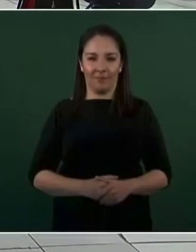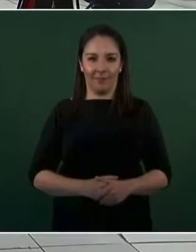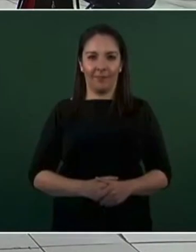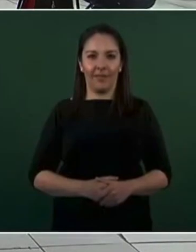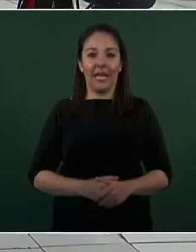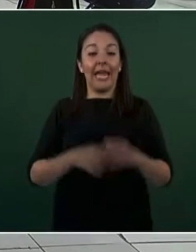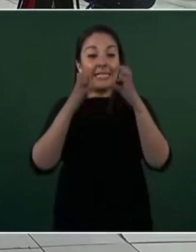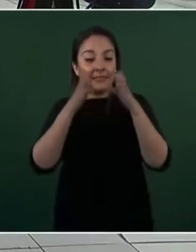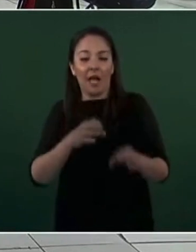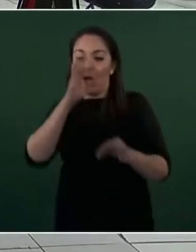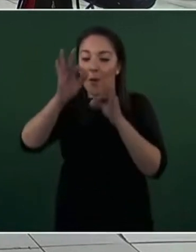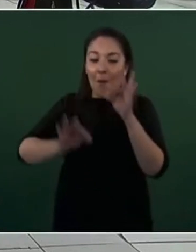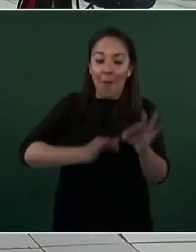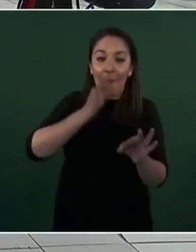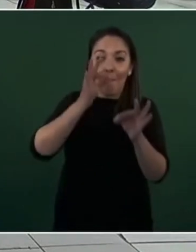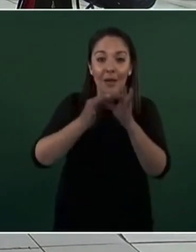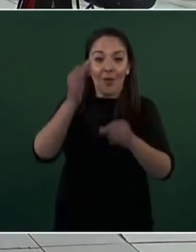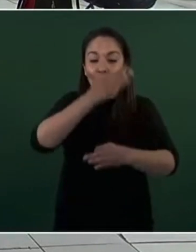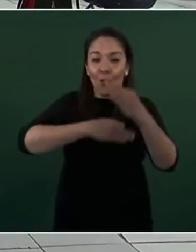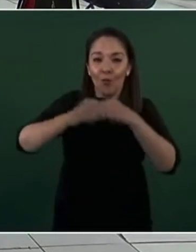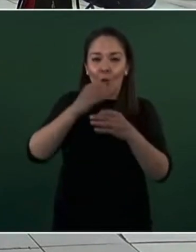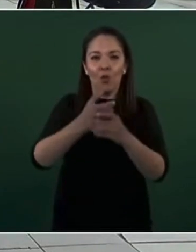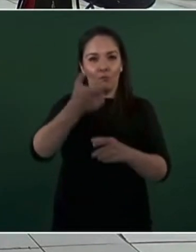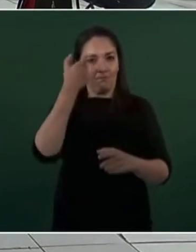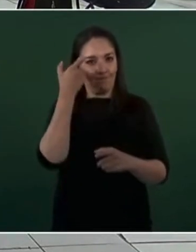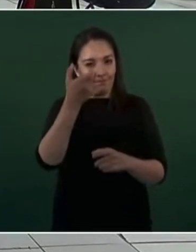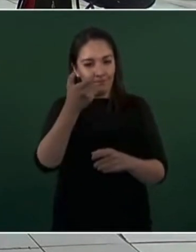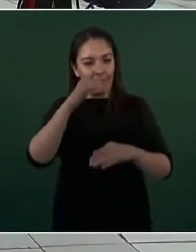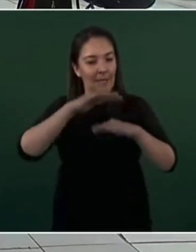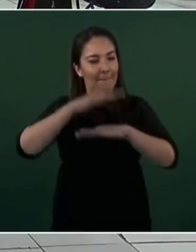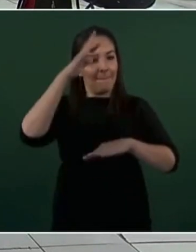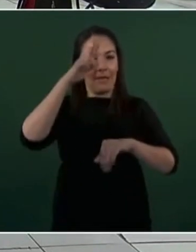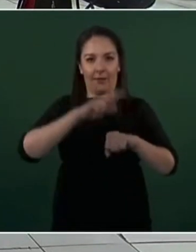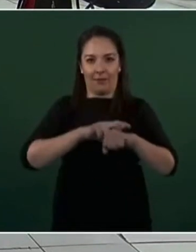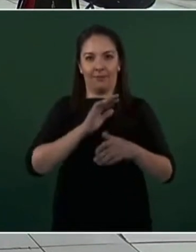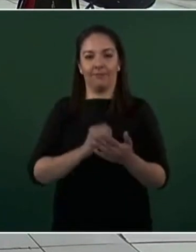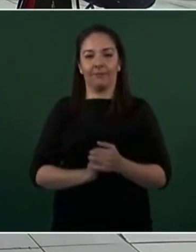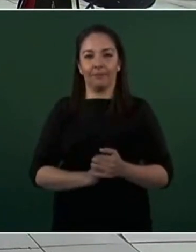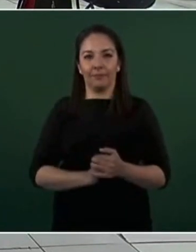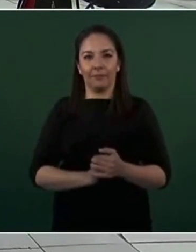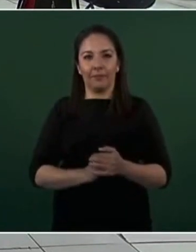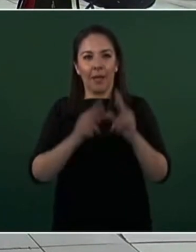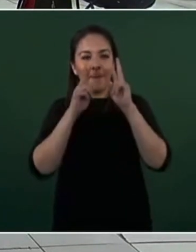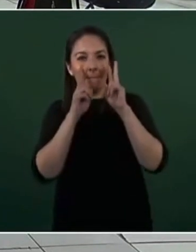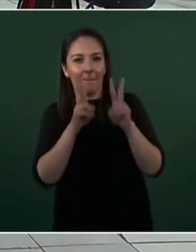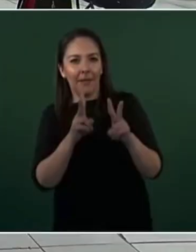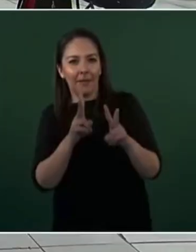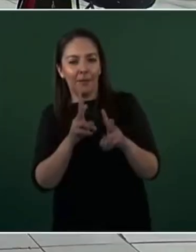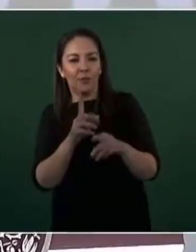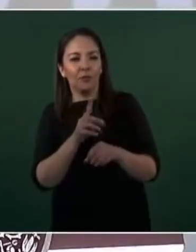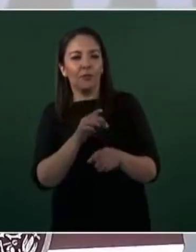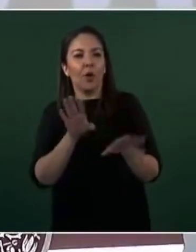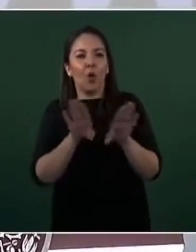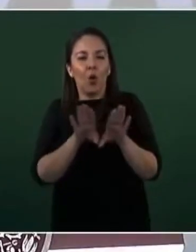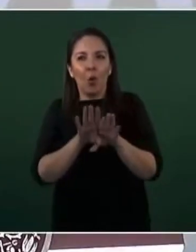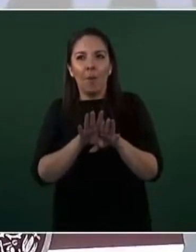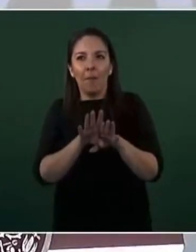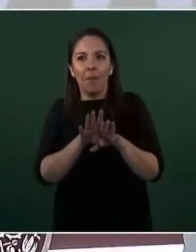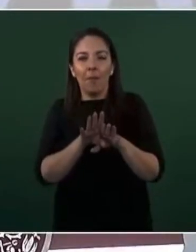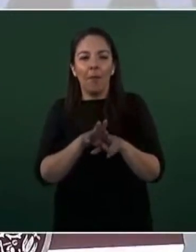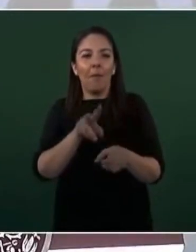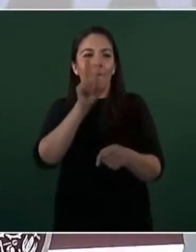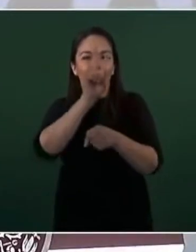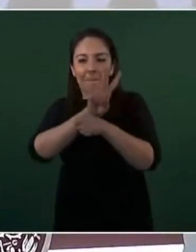están cumpliendo con los precios máximos. Y vamos a ver el detalle a través de estas verificaciones